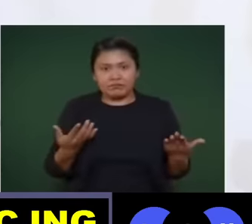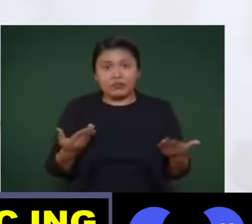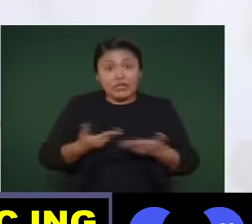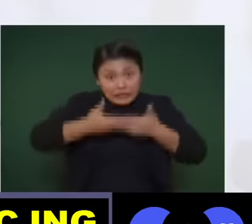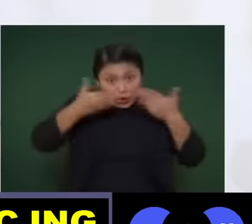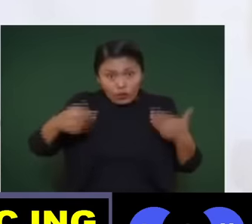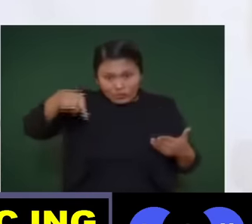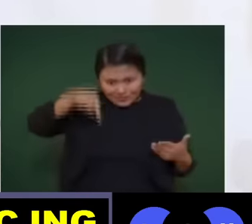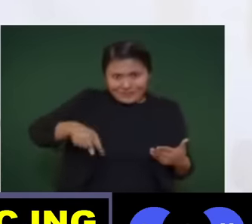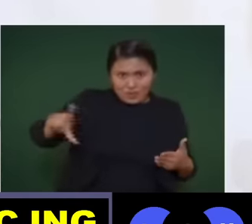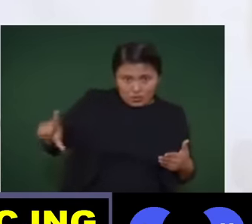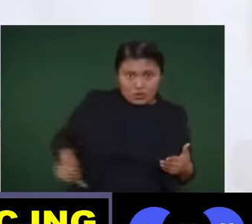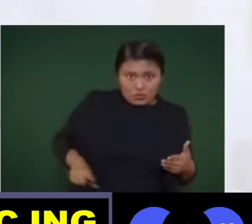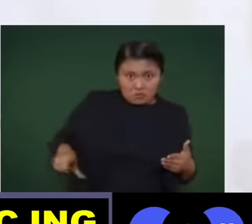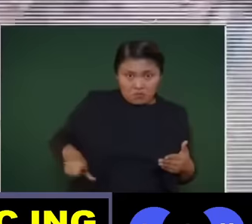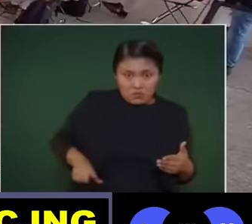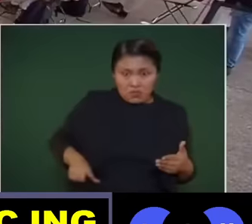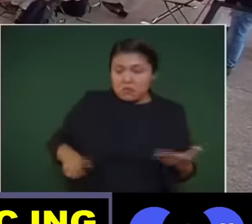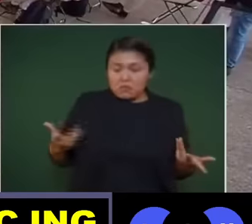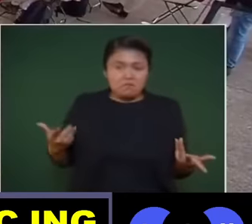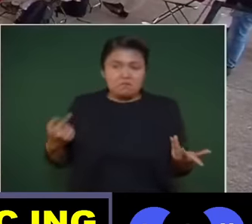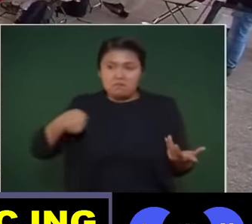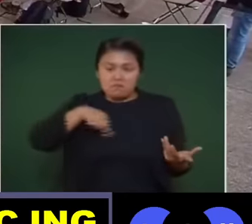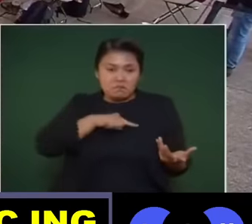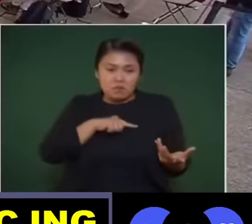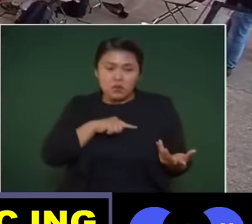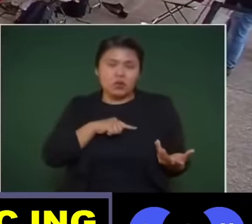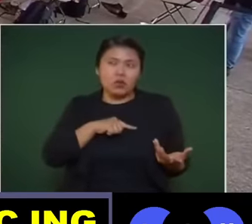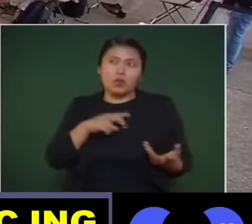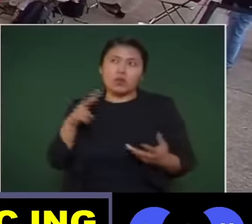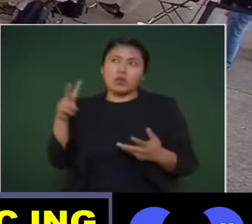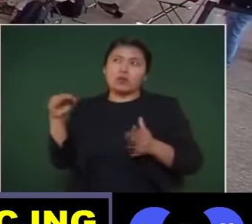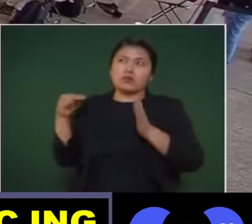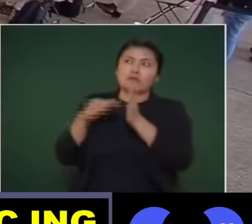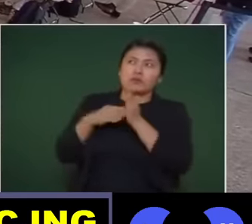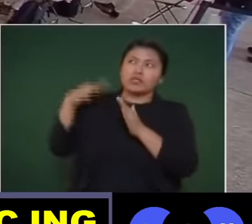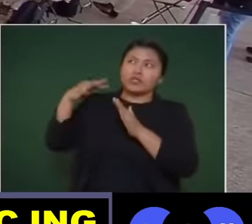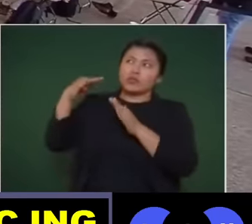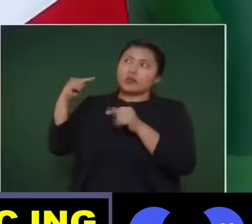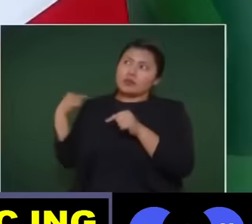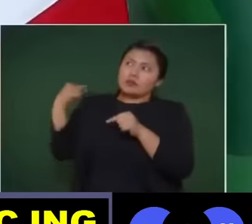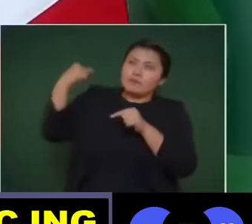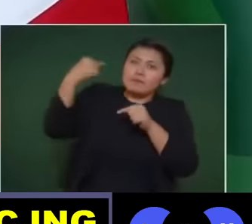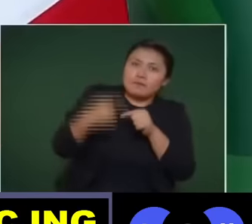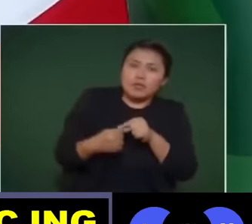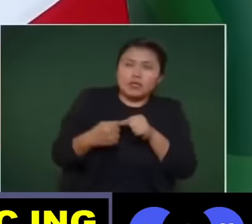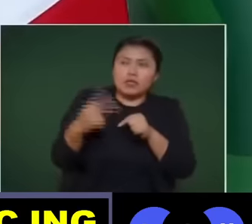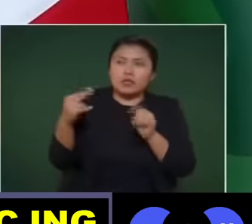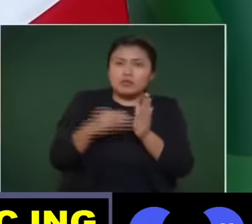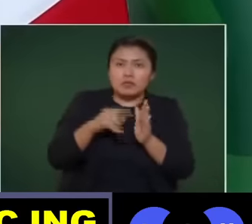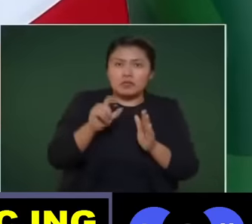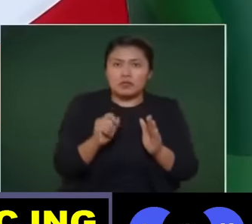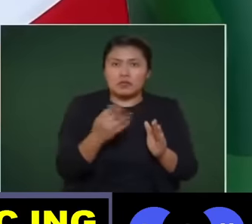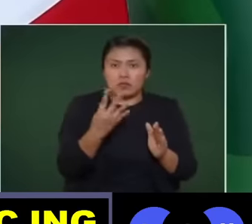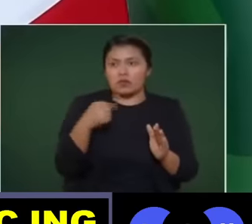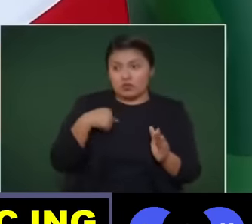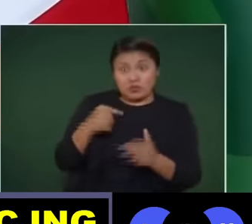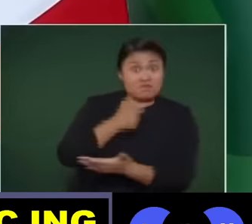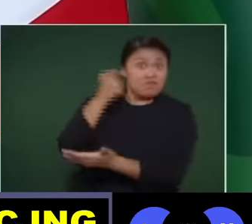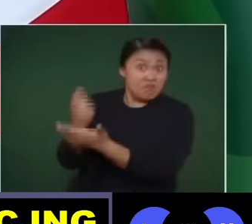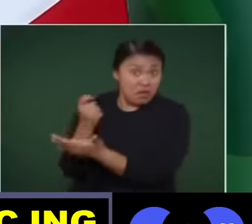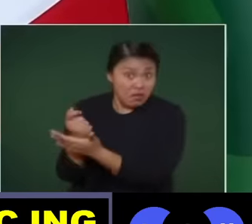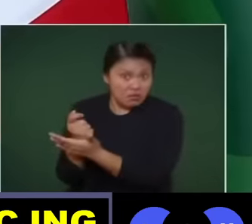administración no se ha pagado desde el 2019 hasta el 24 un solo peso. Eso hay que decirlo.